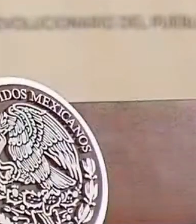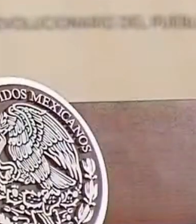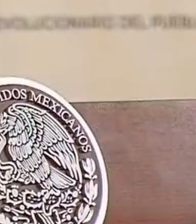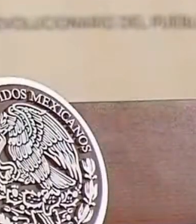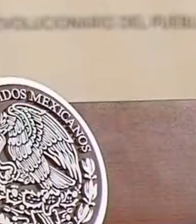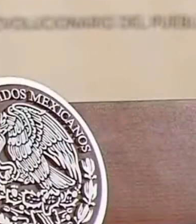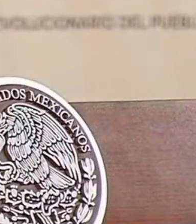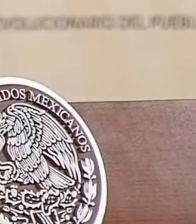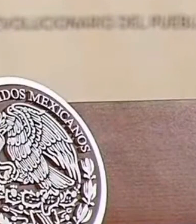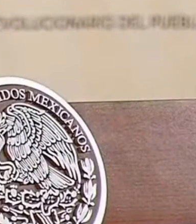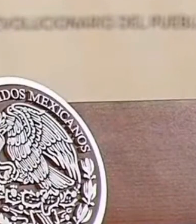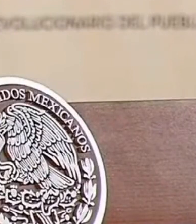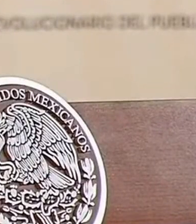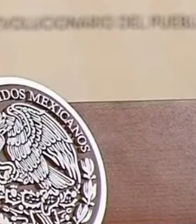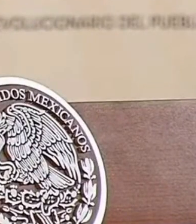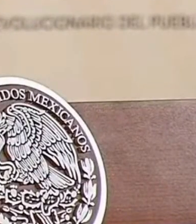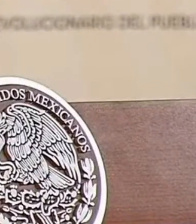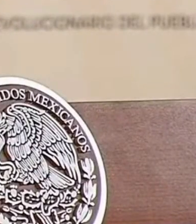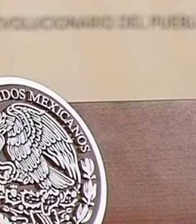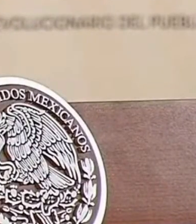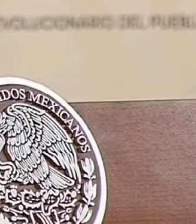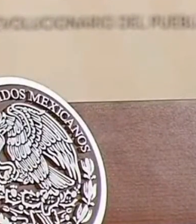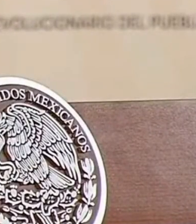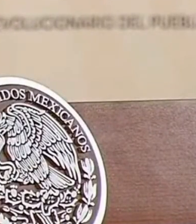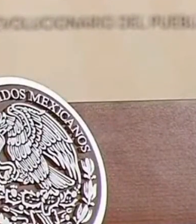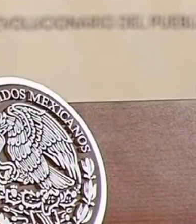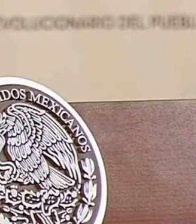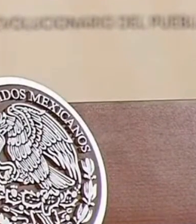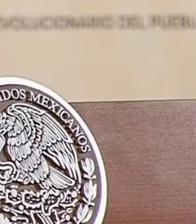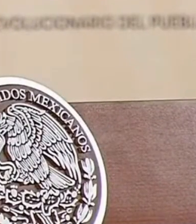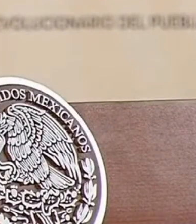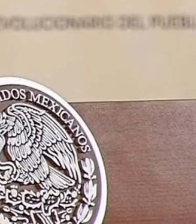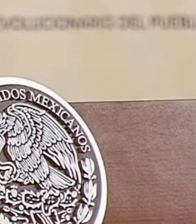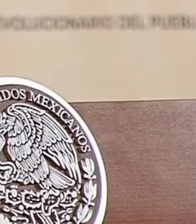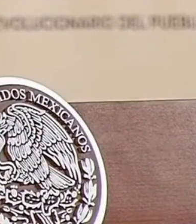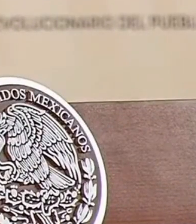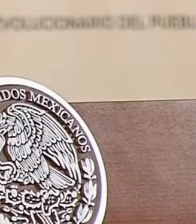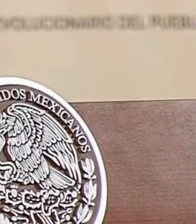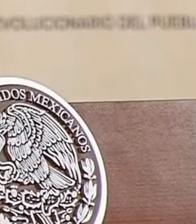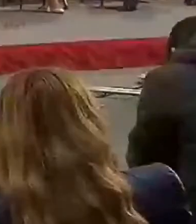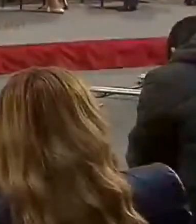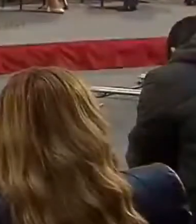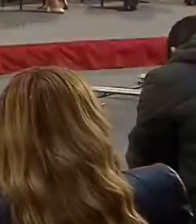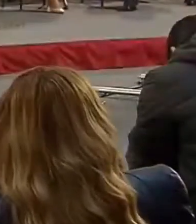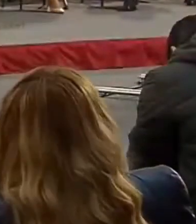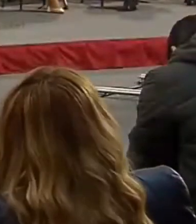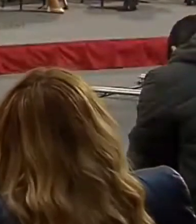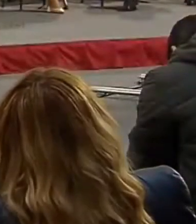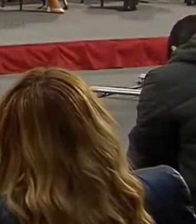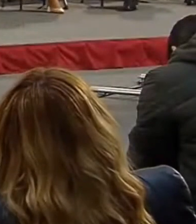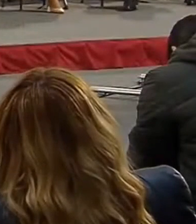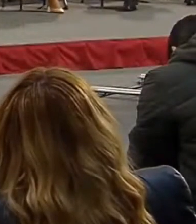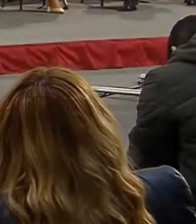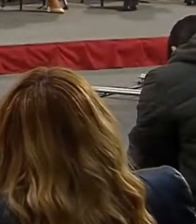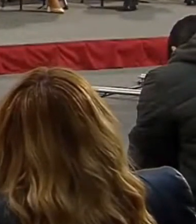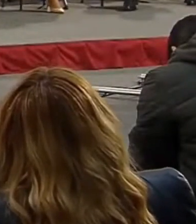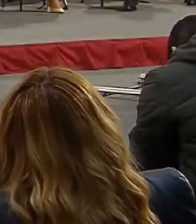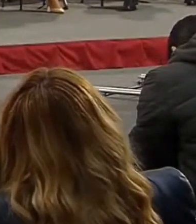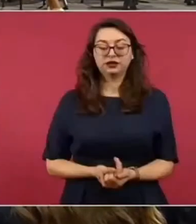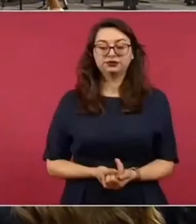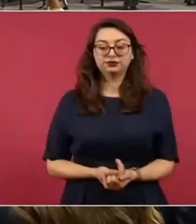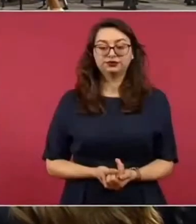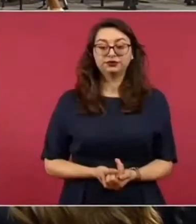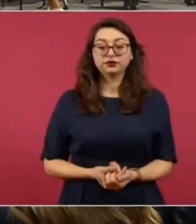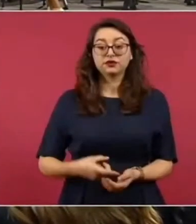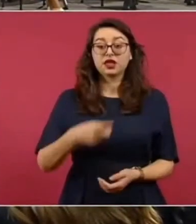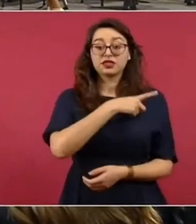prepotencia de manera impune, pero hay que seguir adelante. En este